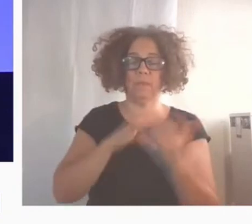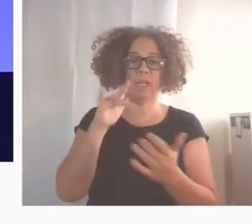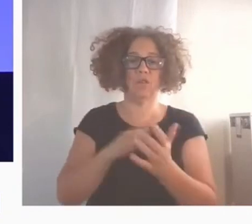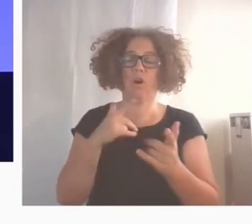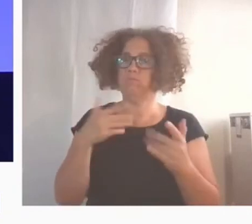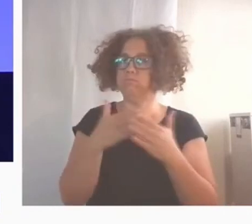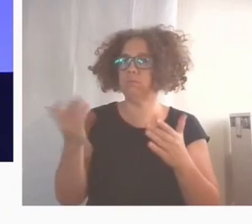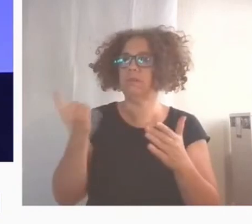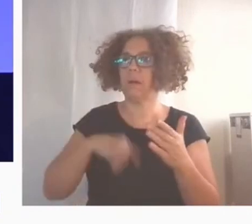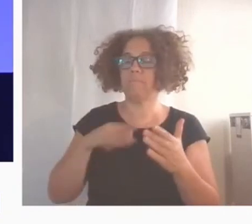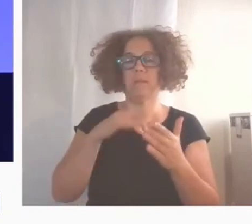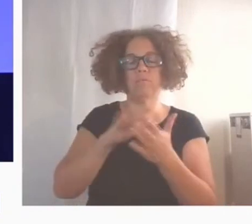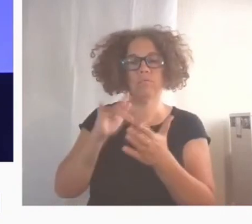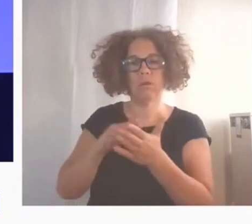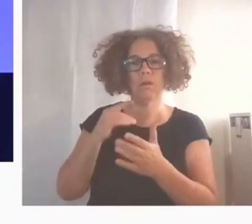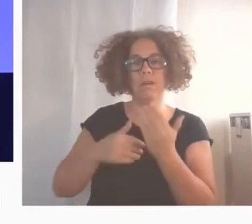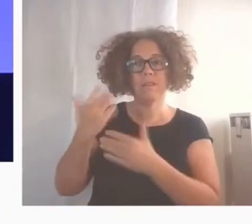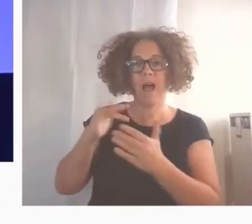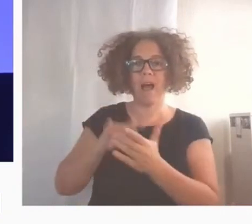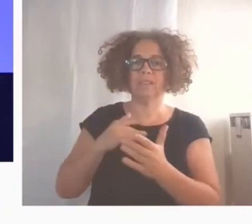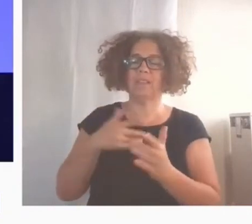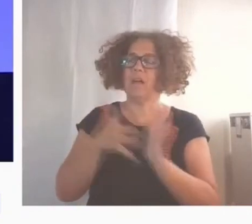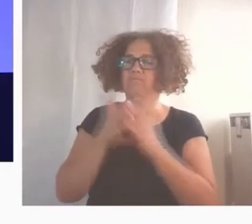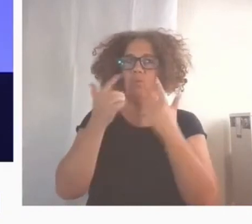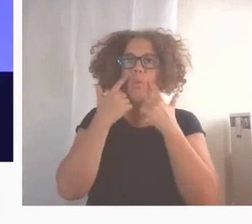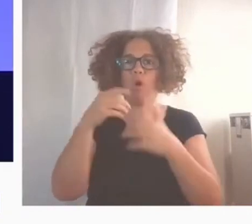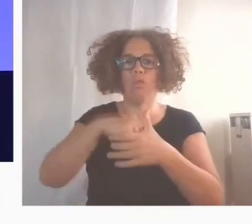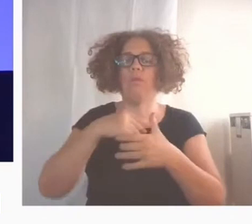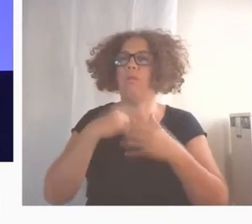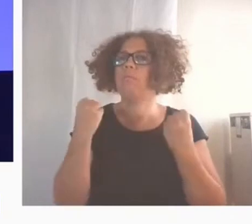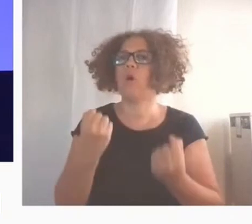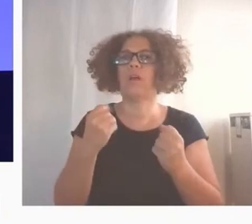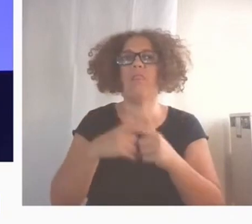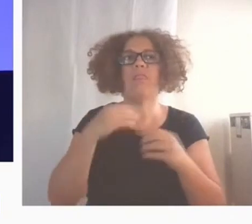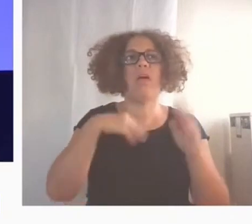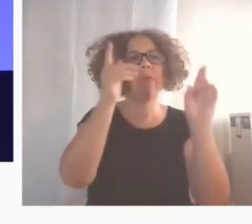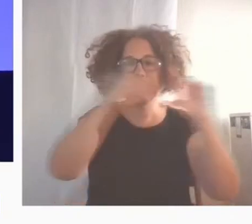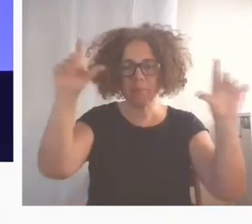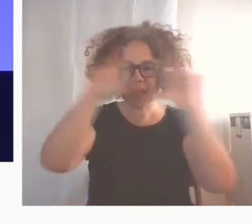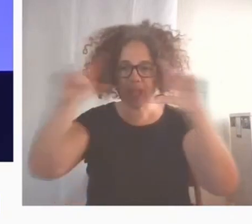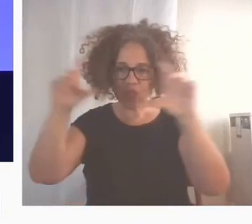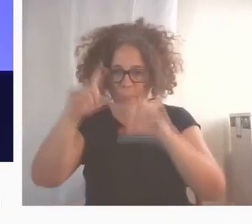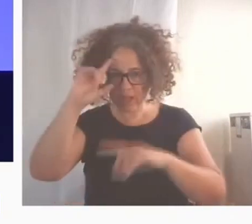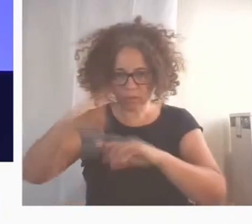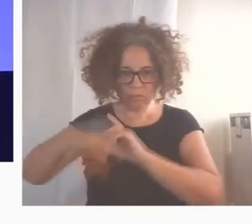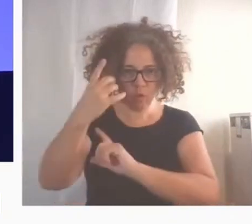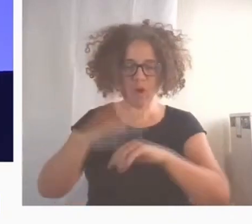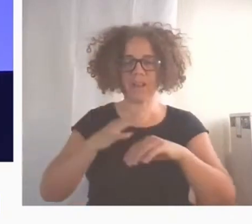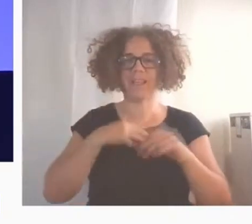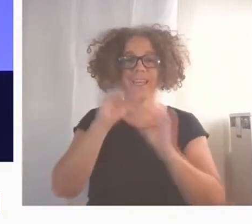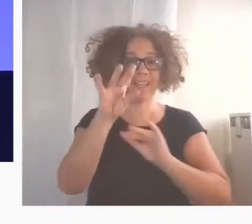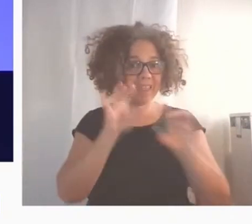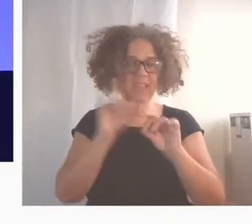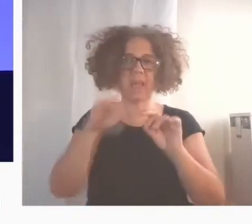poniendo de manifiesto el gran potencial de cientos de emprendedores que detectan necesidades y que buscan soluciones.